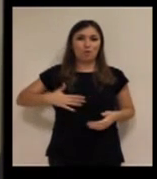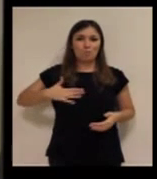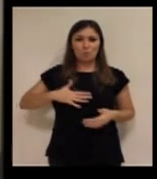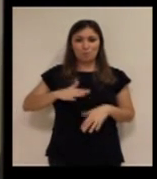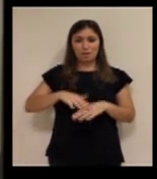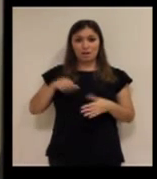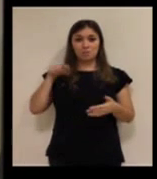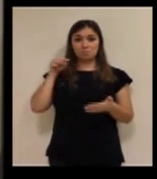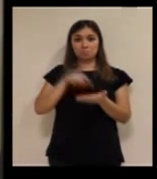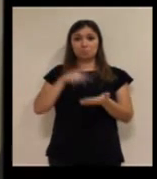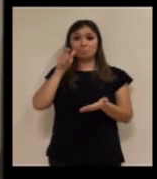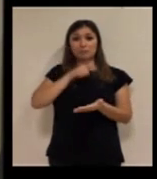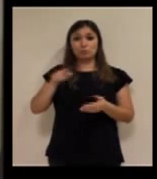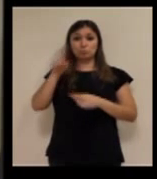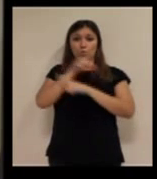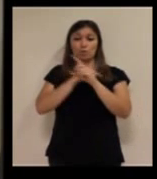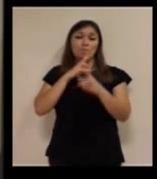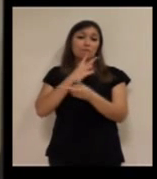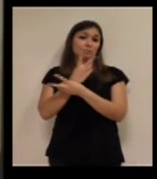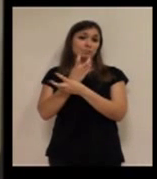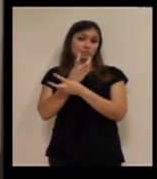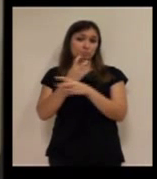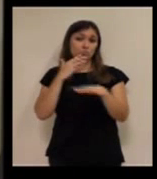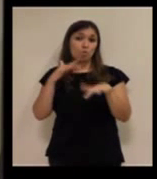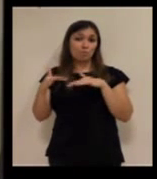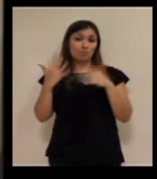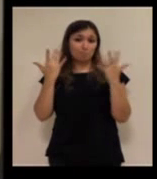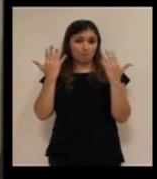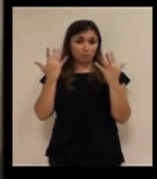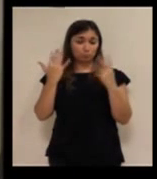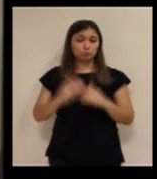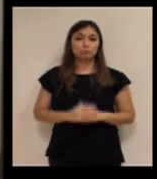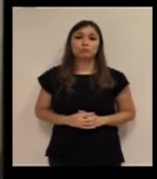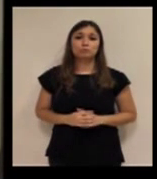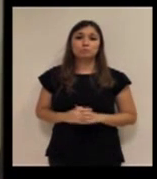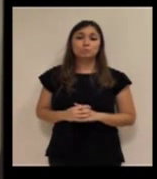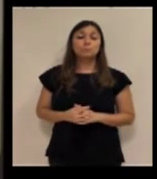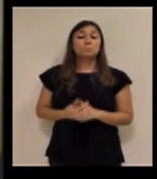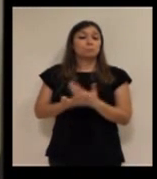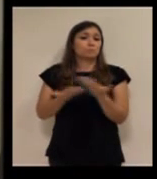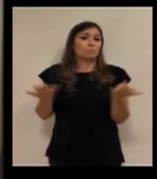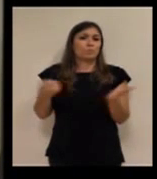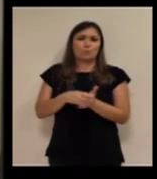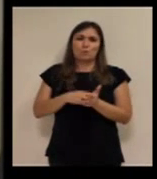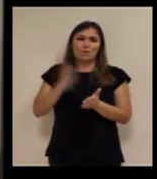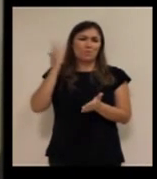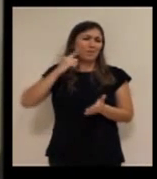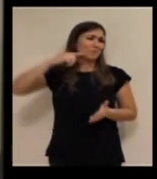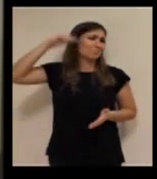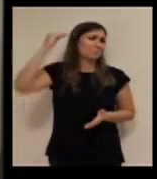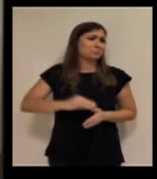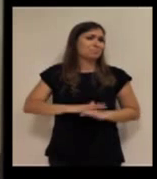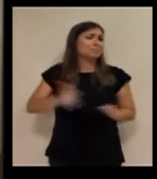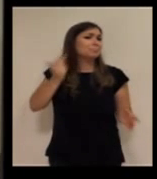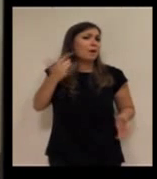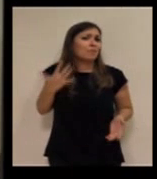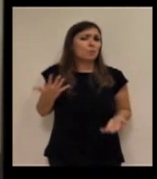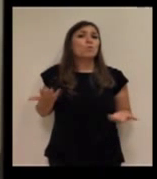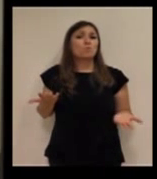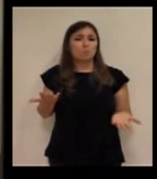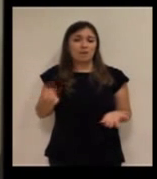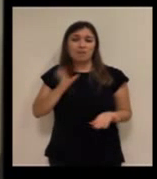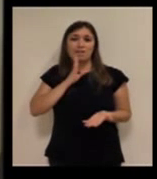accesible para personas con problemas de movilidad en las manos. Y, sin duda, la estrella, que ya lo habéis mencionado, que es el,